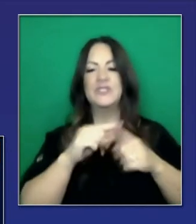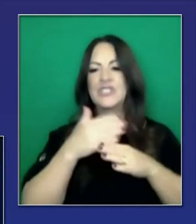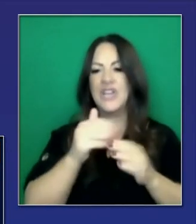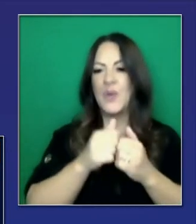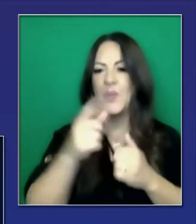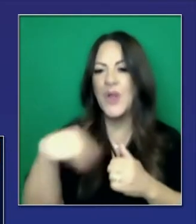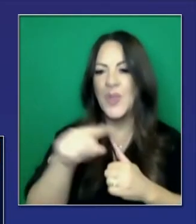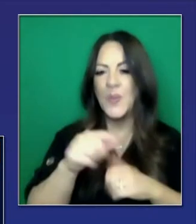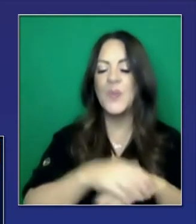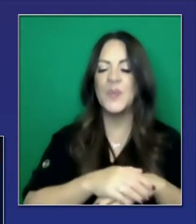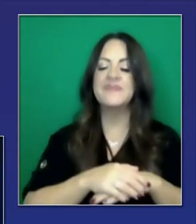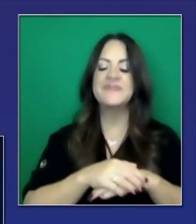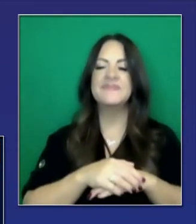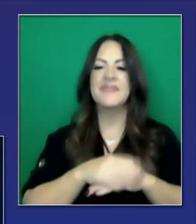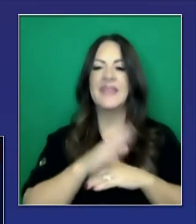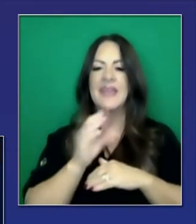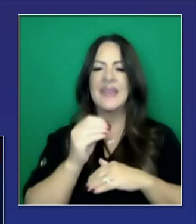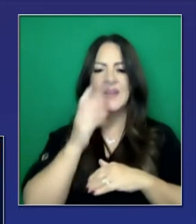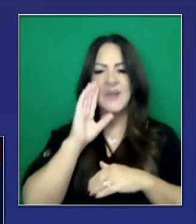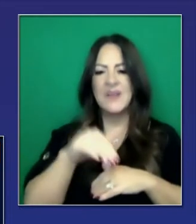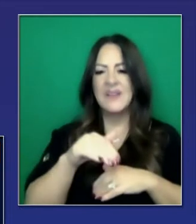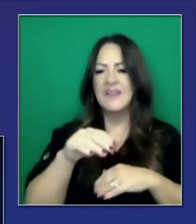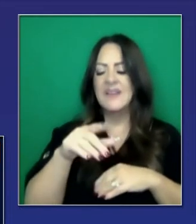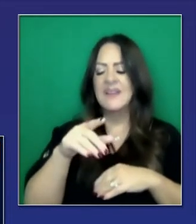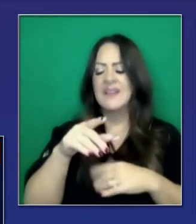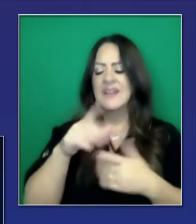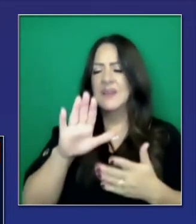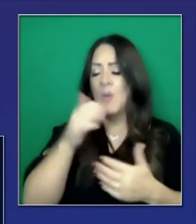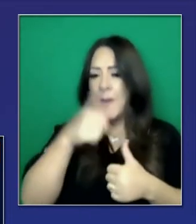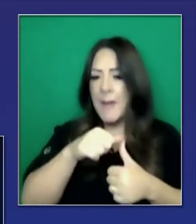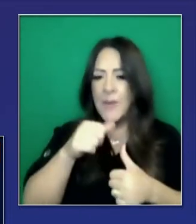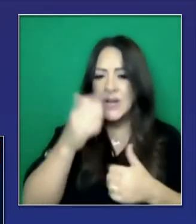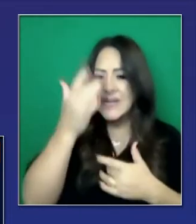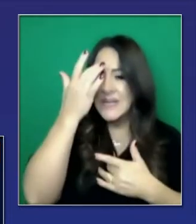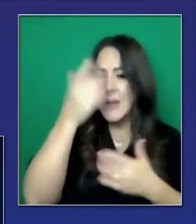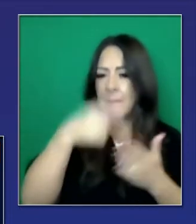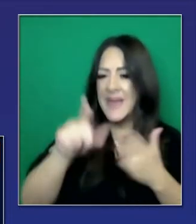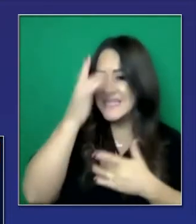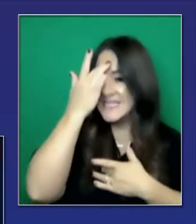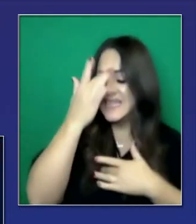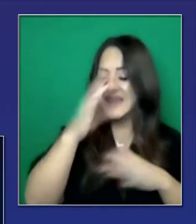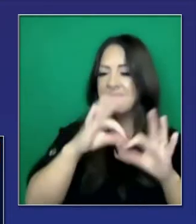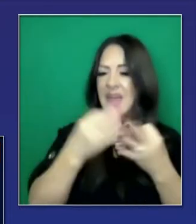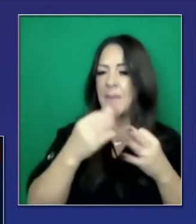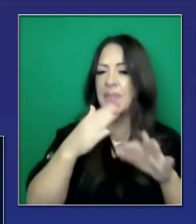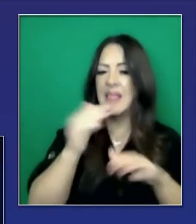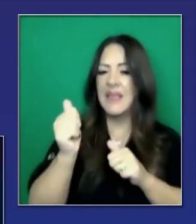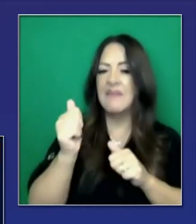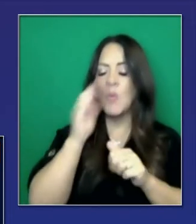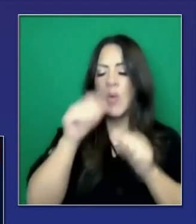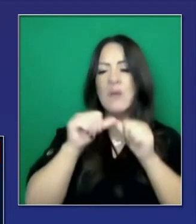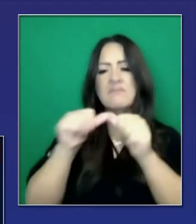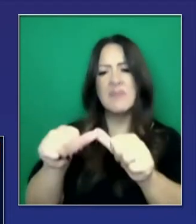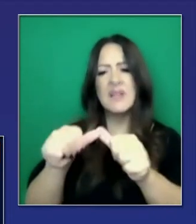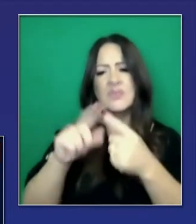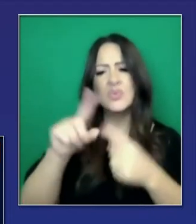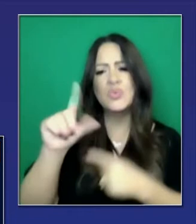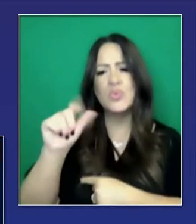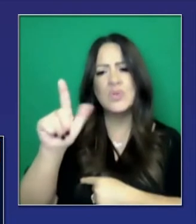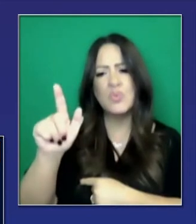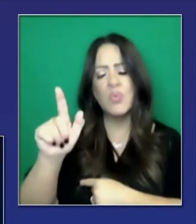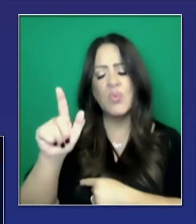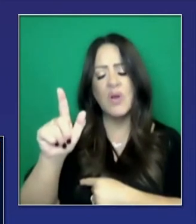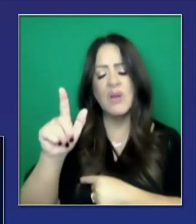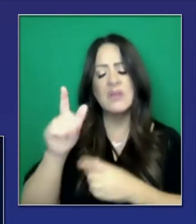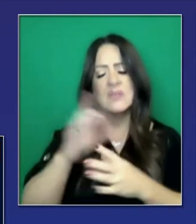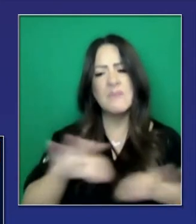legislatura. Y como pueden ver que también hay beneficios para enfermedad y para familias que es crítico y será extendido